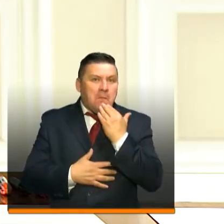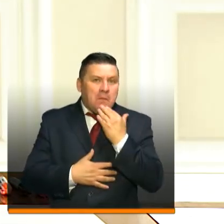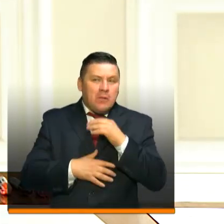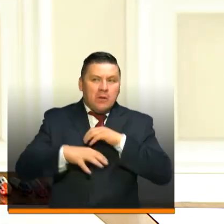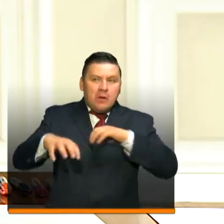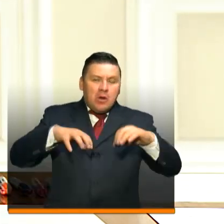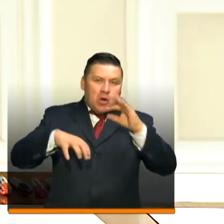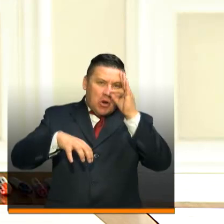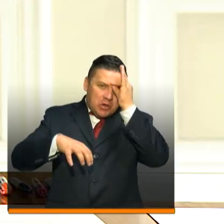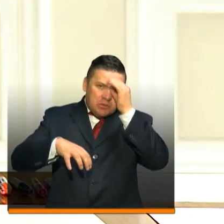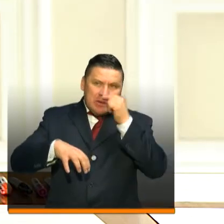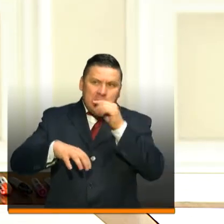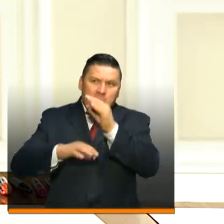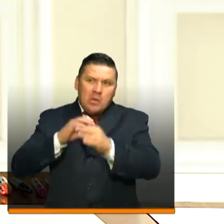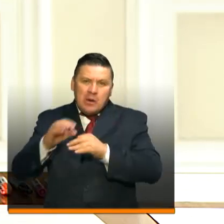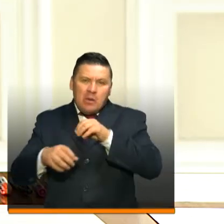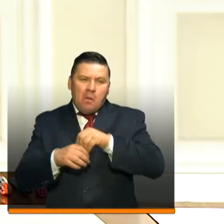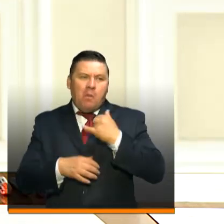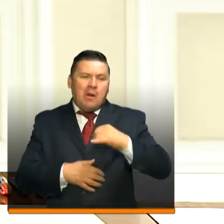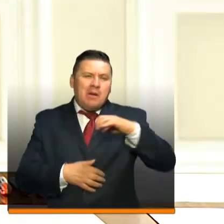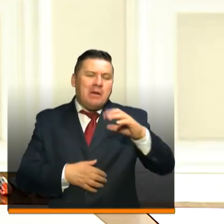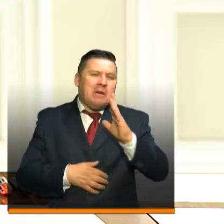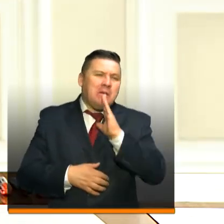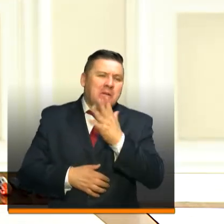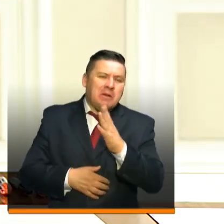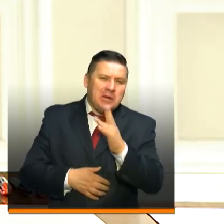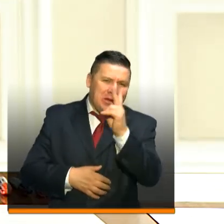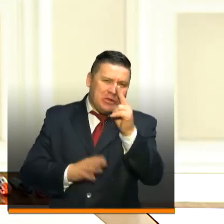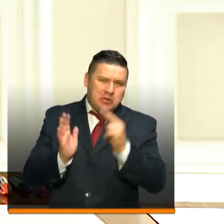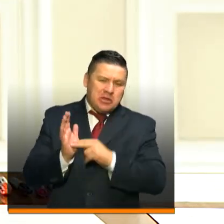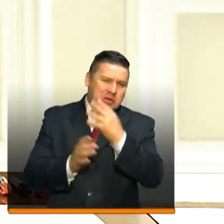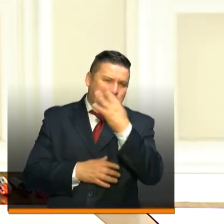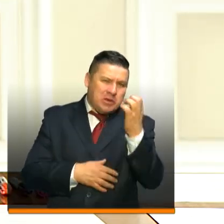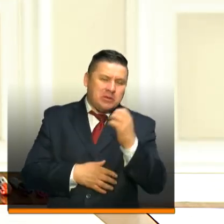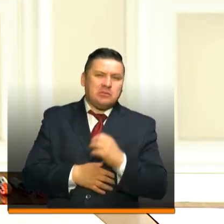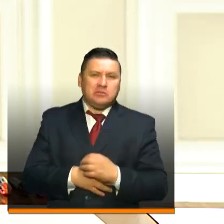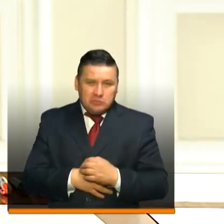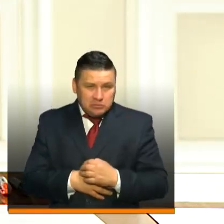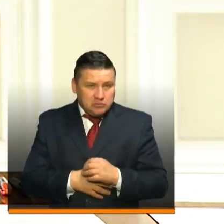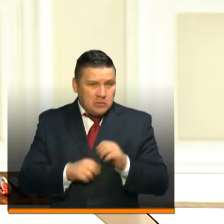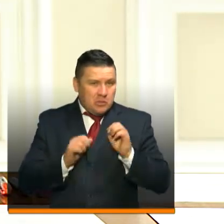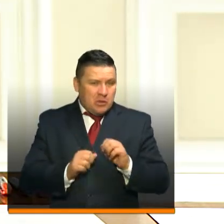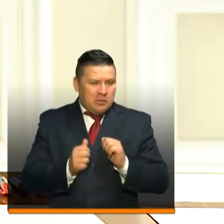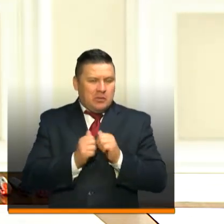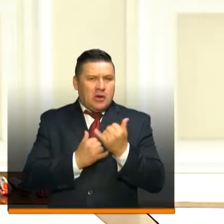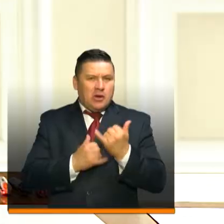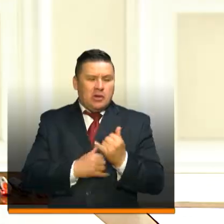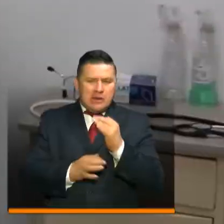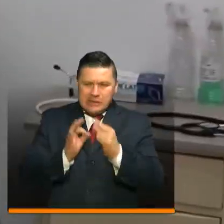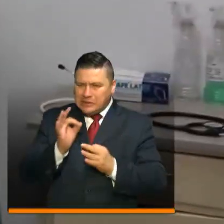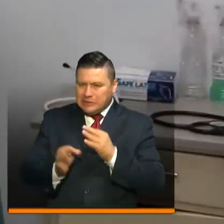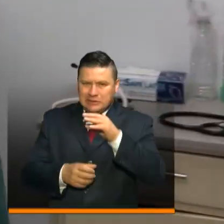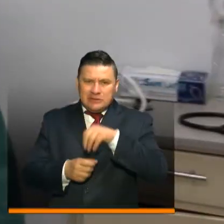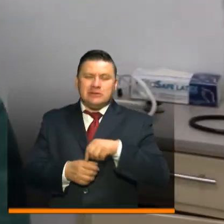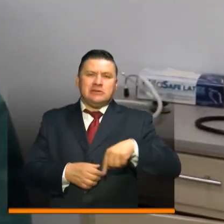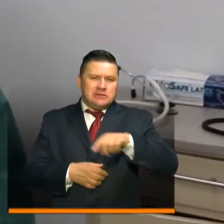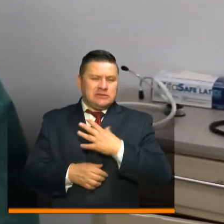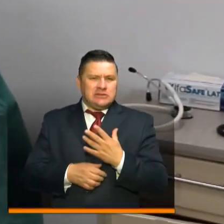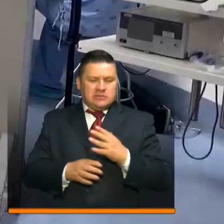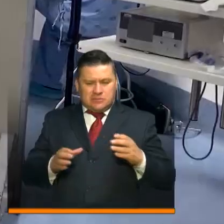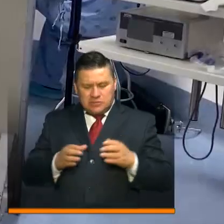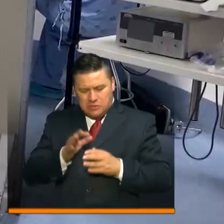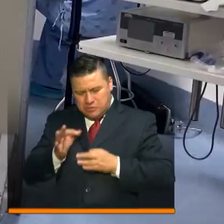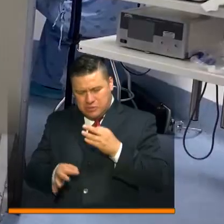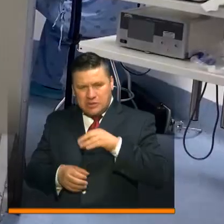unidades de cuidado intensivo que hay en Colombia, que estamos hablando de alrededor de unas dos mil cuatrocientas, que podamos pasar las unidades de cuidado intermedio a ser